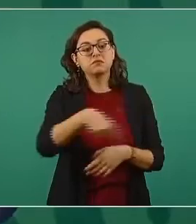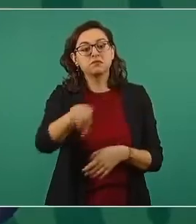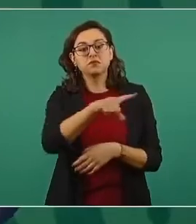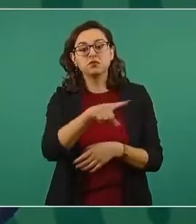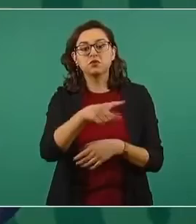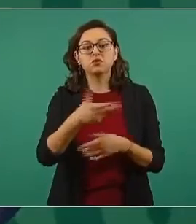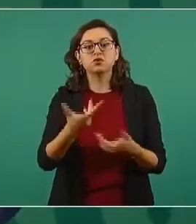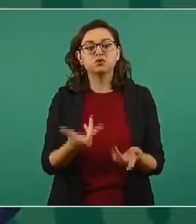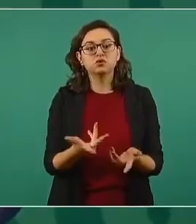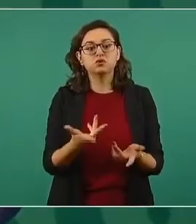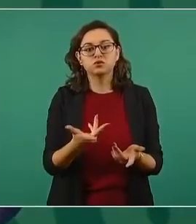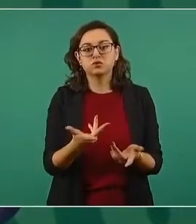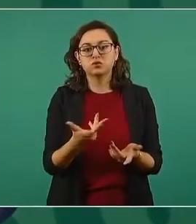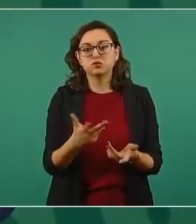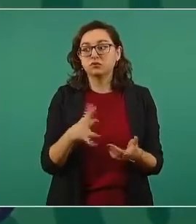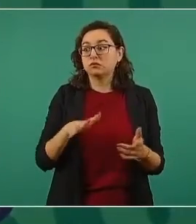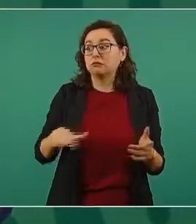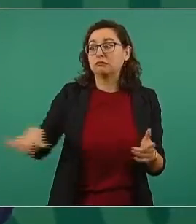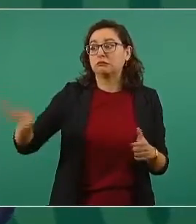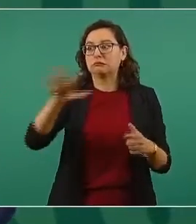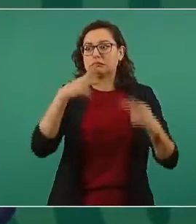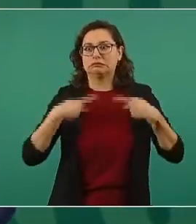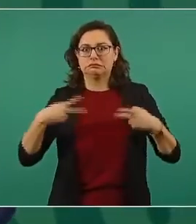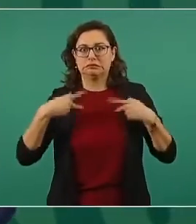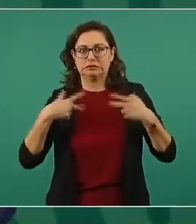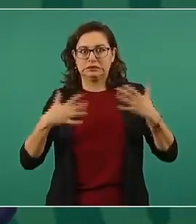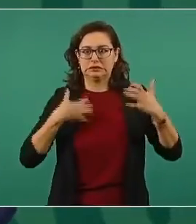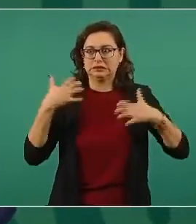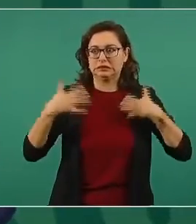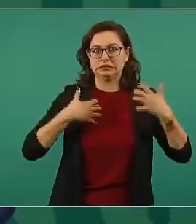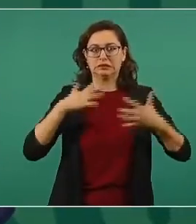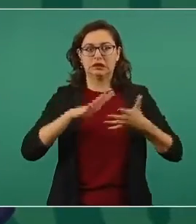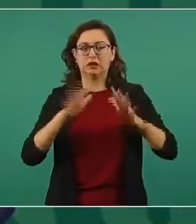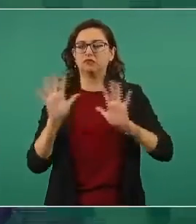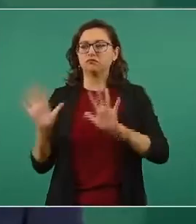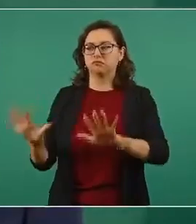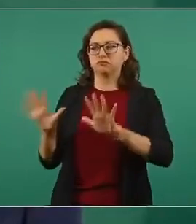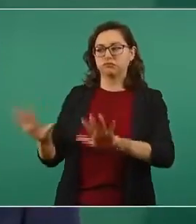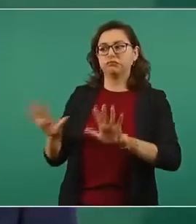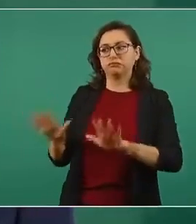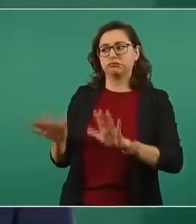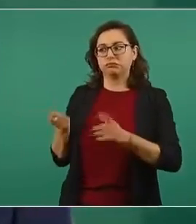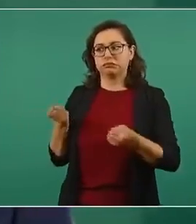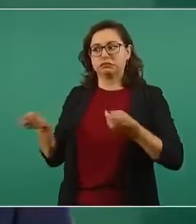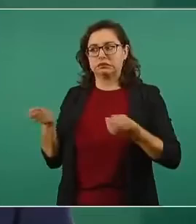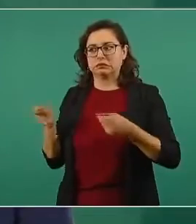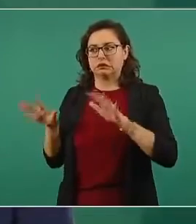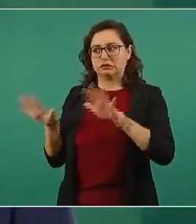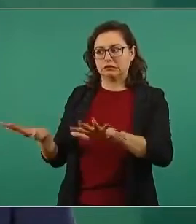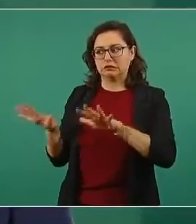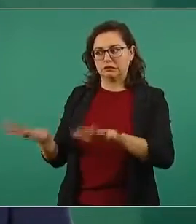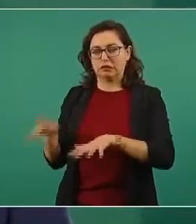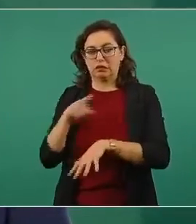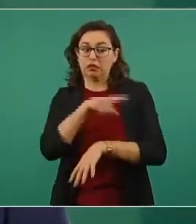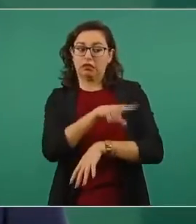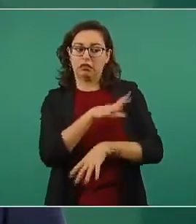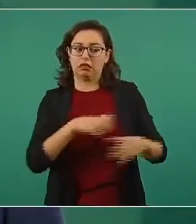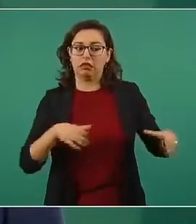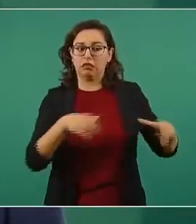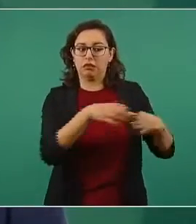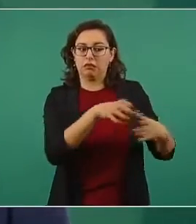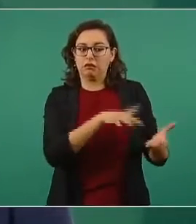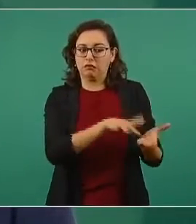Y para darles facilidades a los